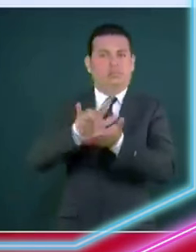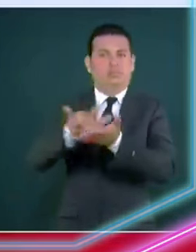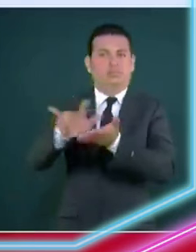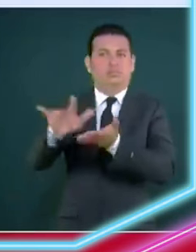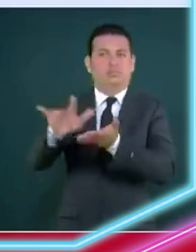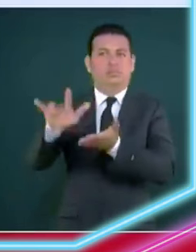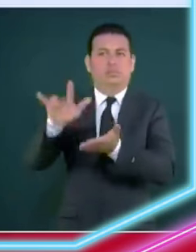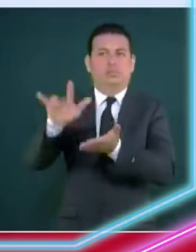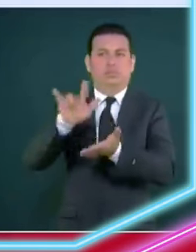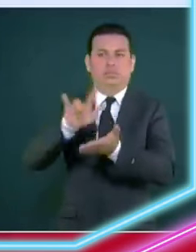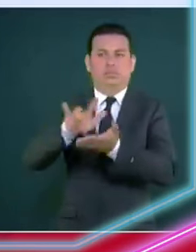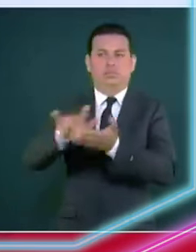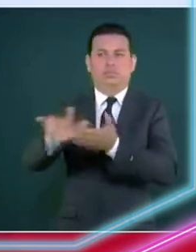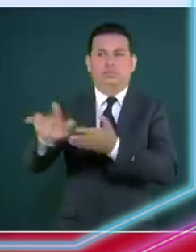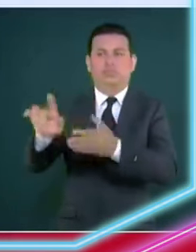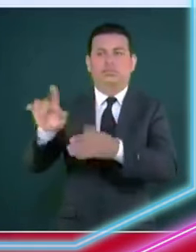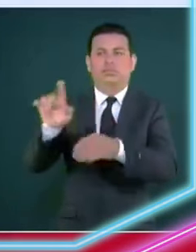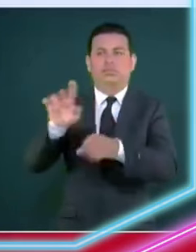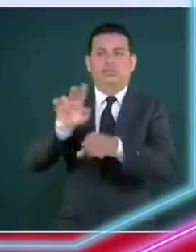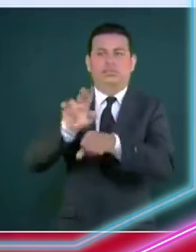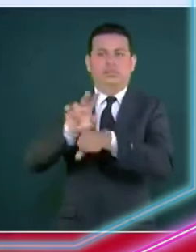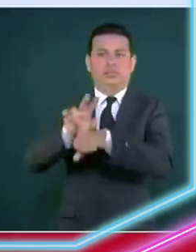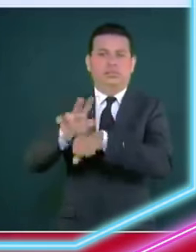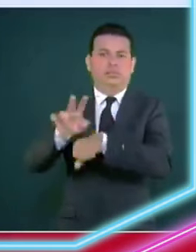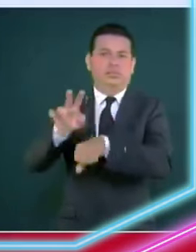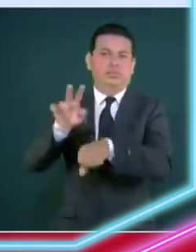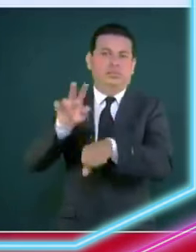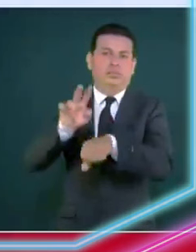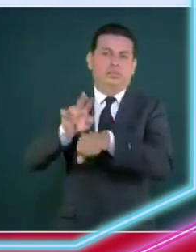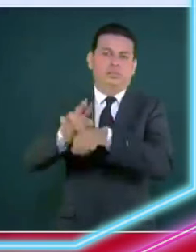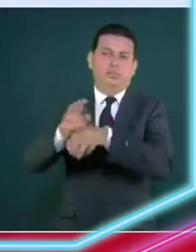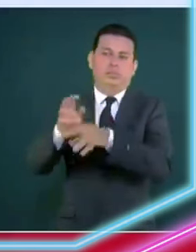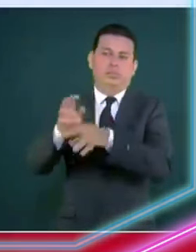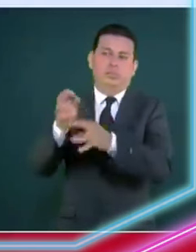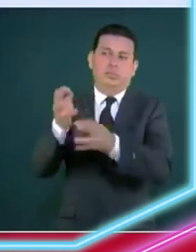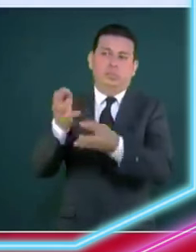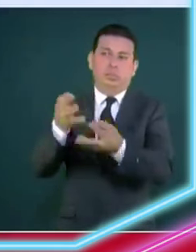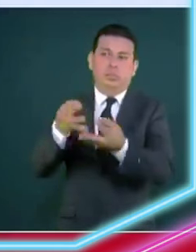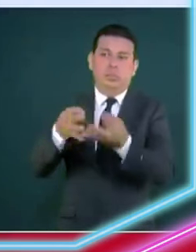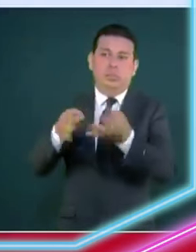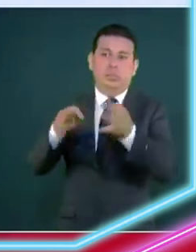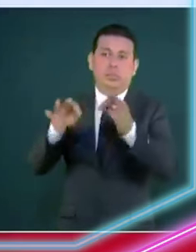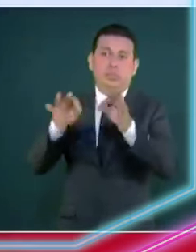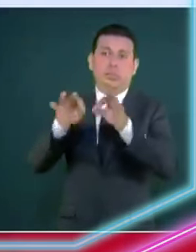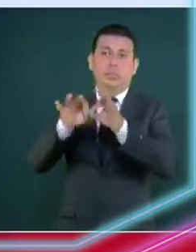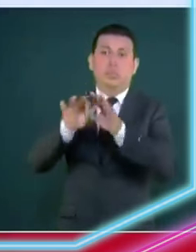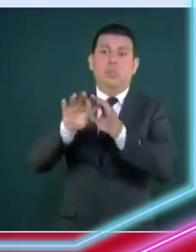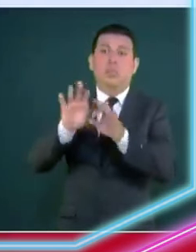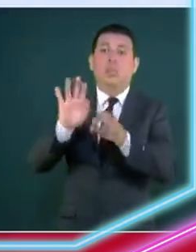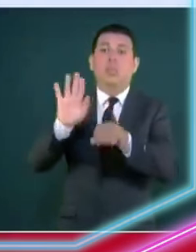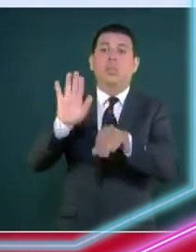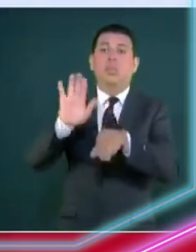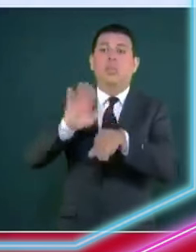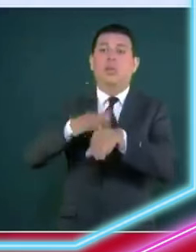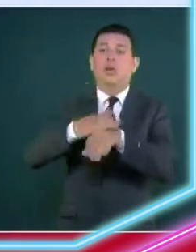beneficio del pueblo por eso venezuela está en una crisis brutal pese a ser un país petrolero es que es algo increíble un país petrolero